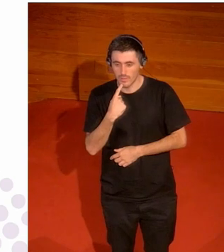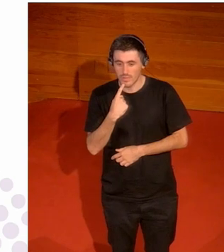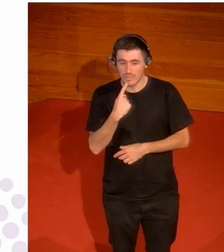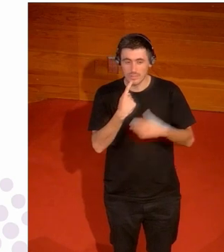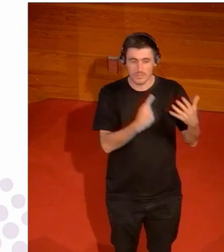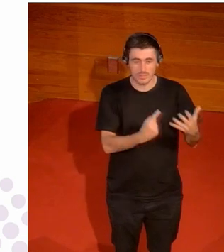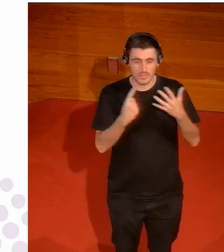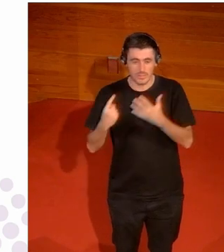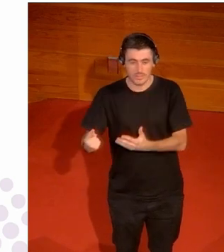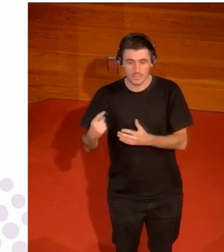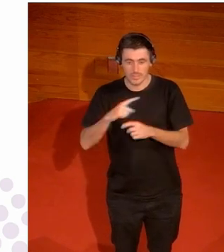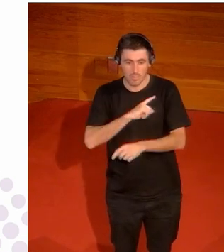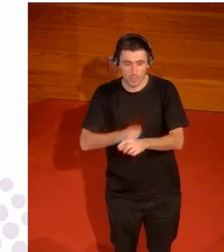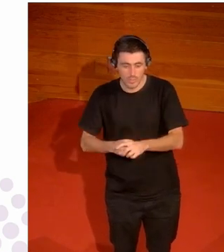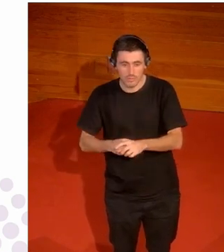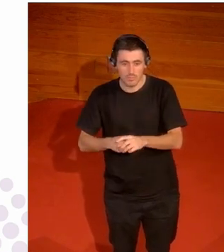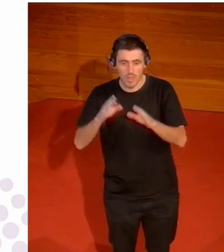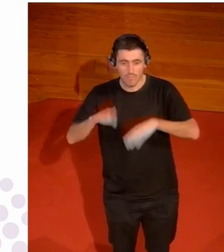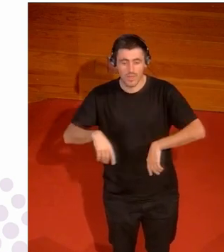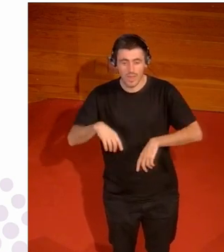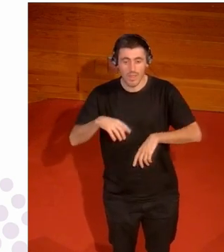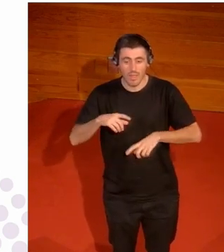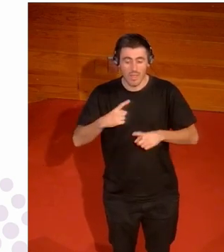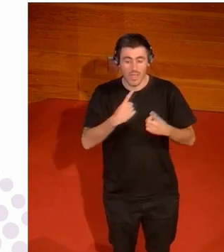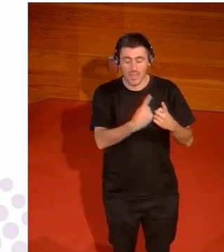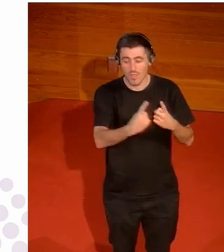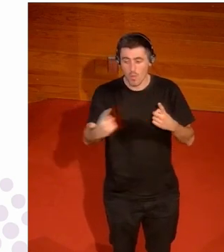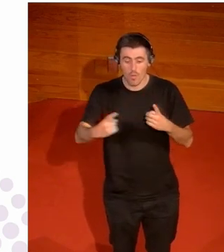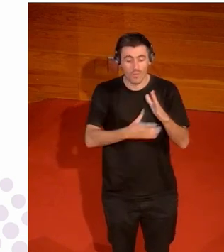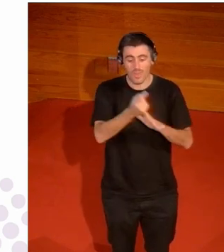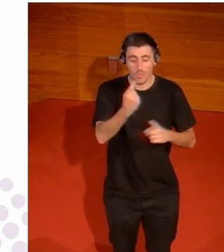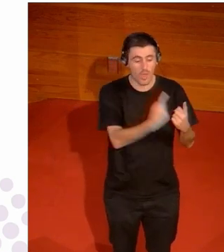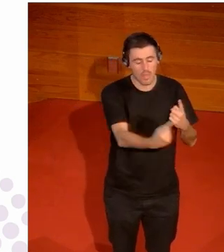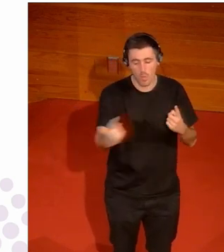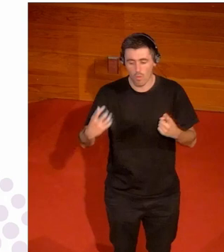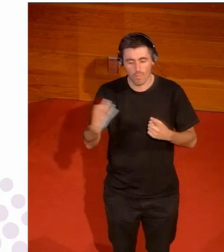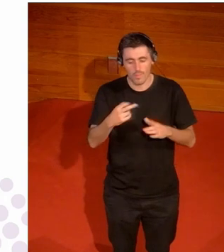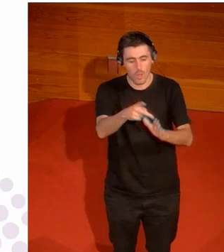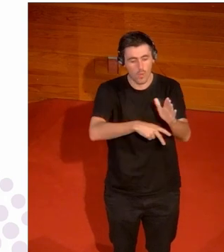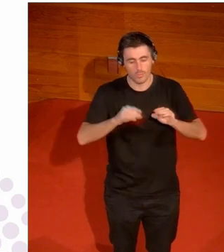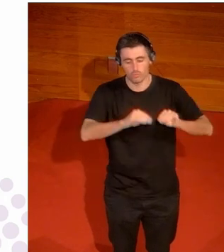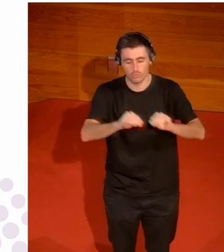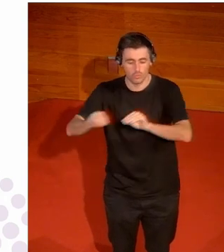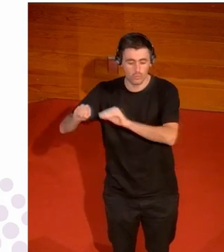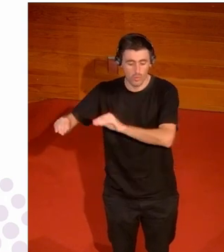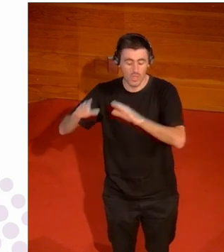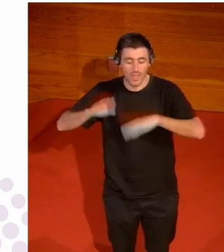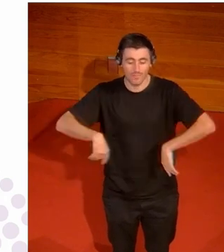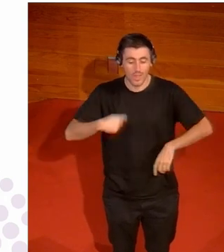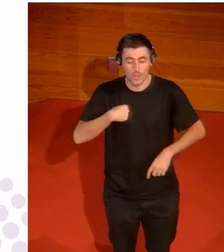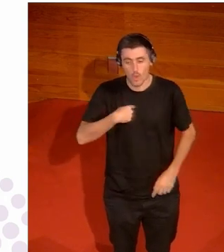federación internacional tiene que regular ellas mismas porque si no vaya lío como voy a regular yo a los de gimnasia con los de